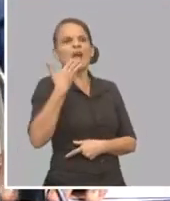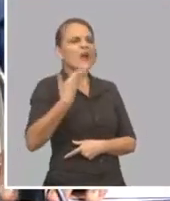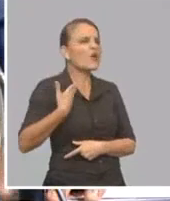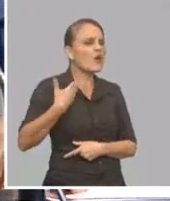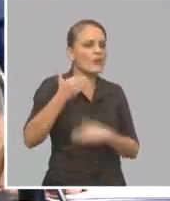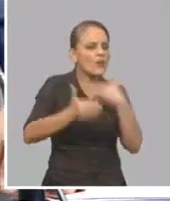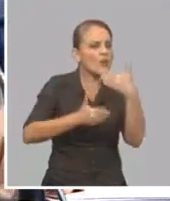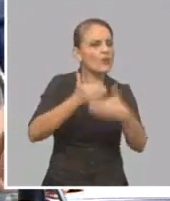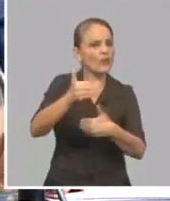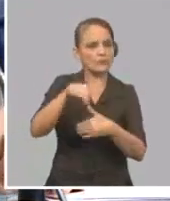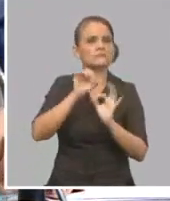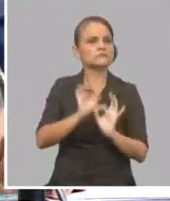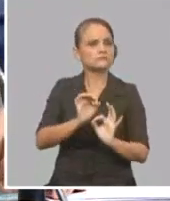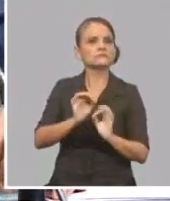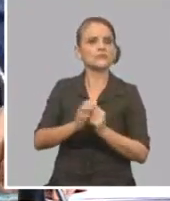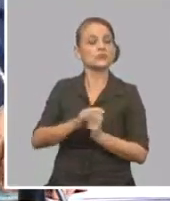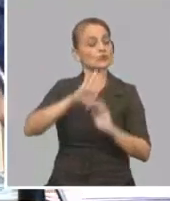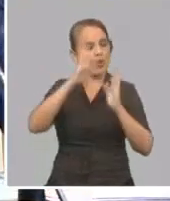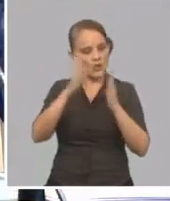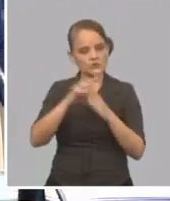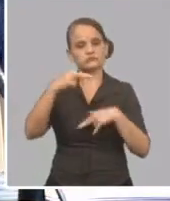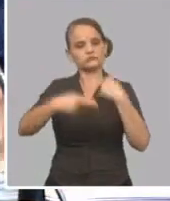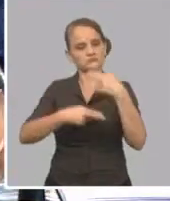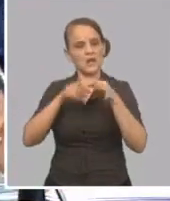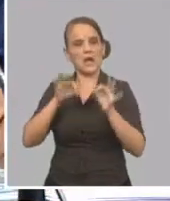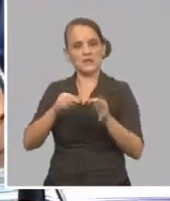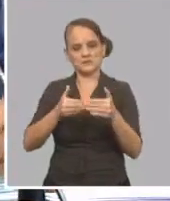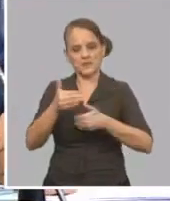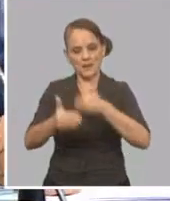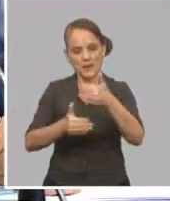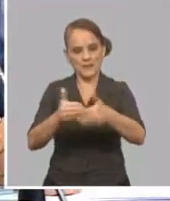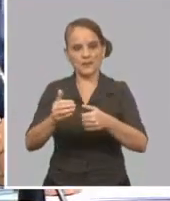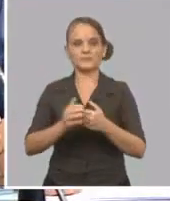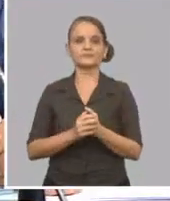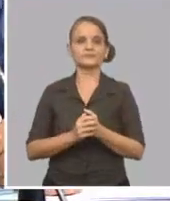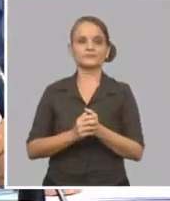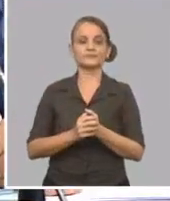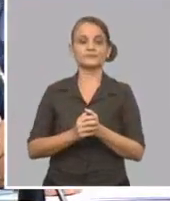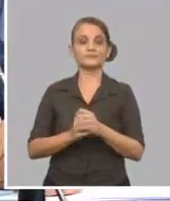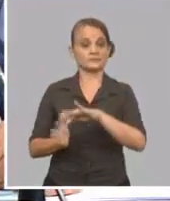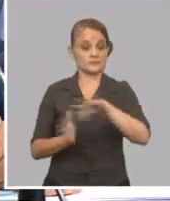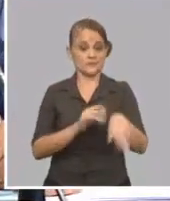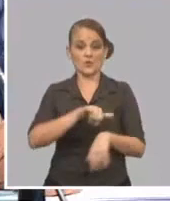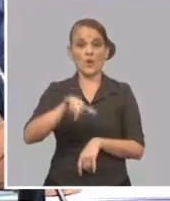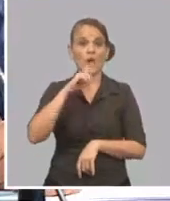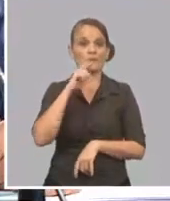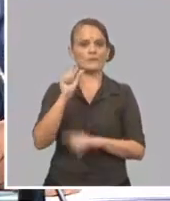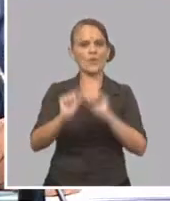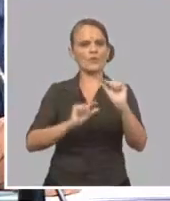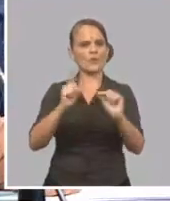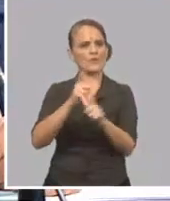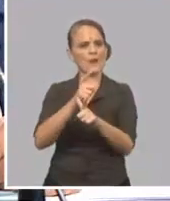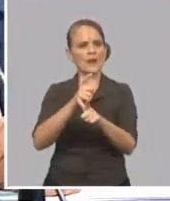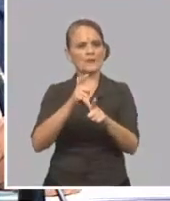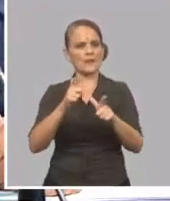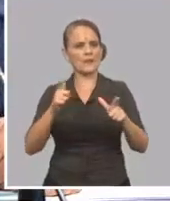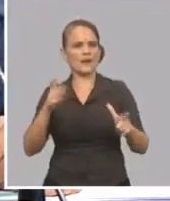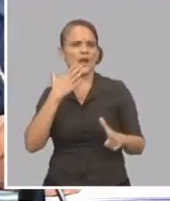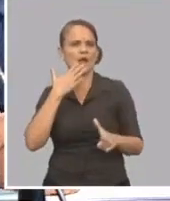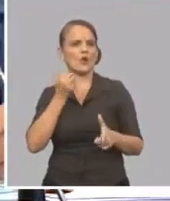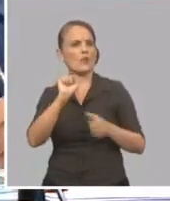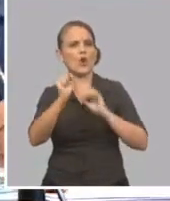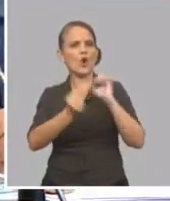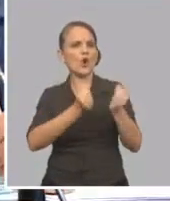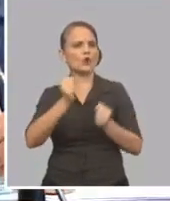Eso está en proceso. Estamos previendo también la ampliación de los sistemas de gestión y control de flota por